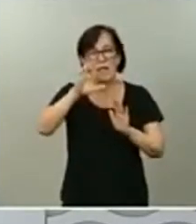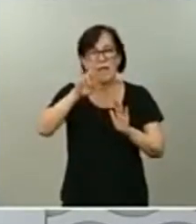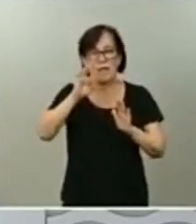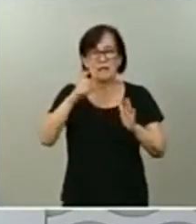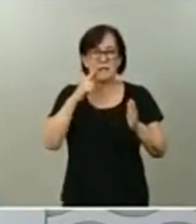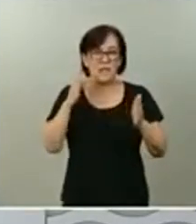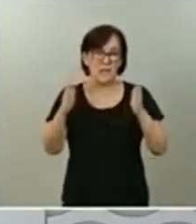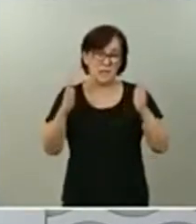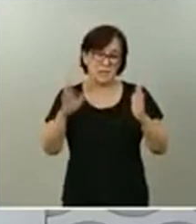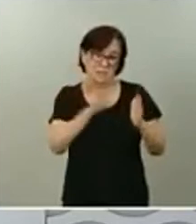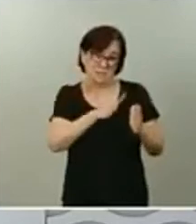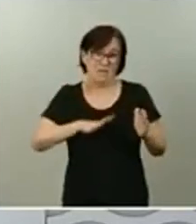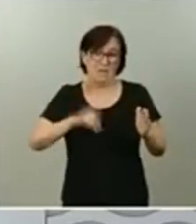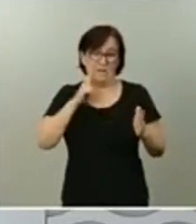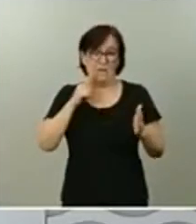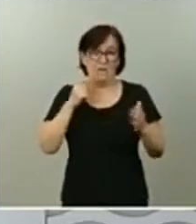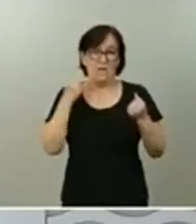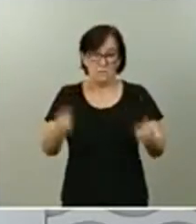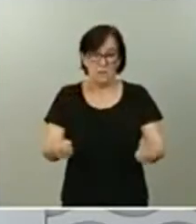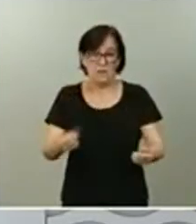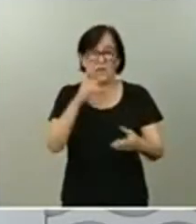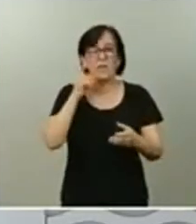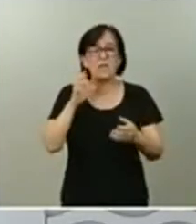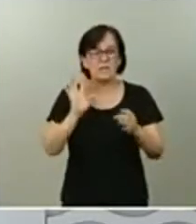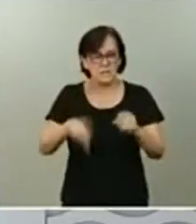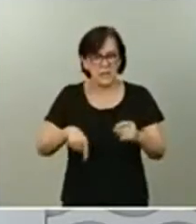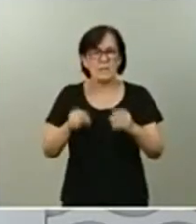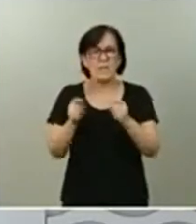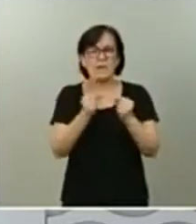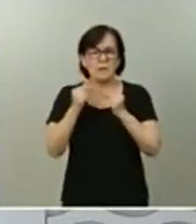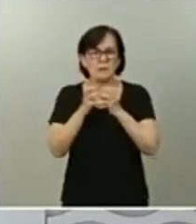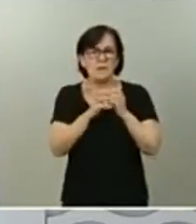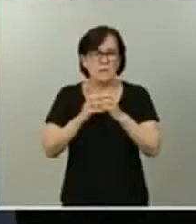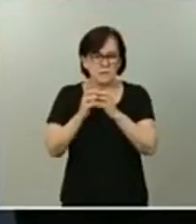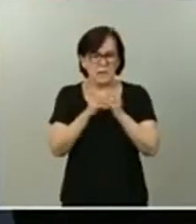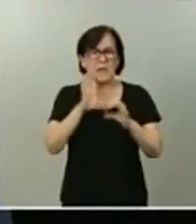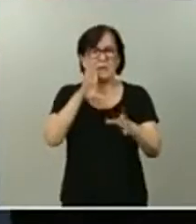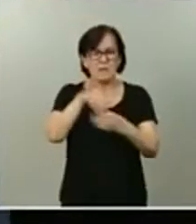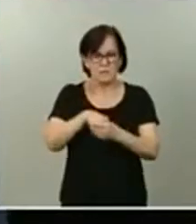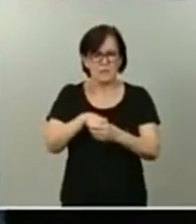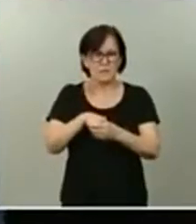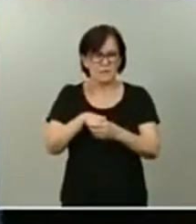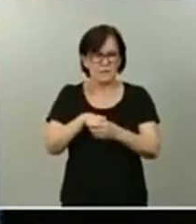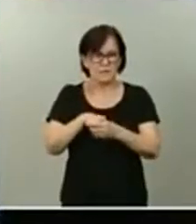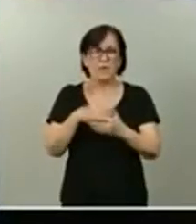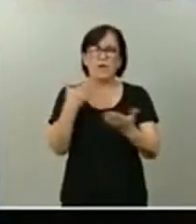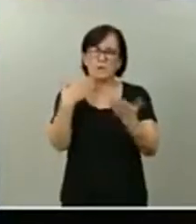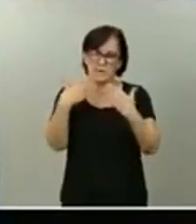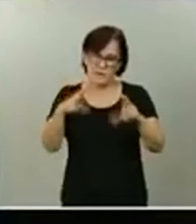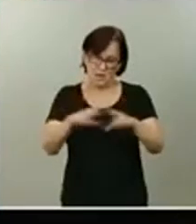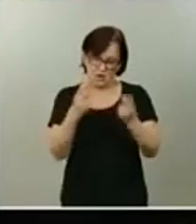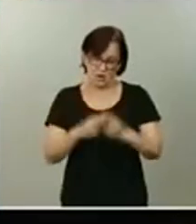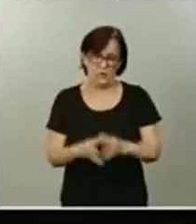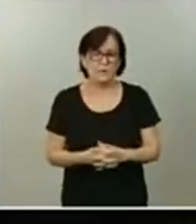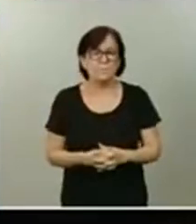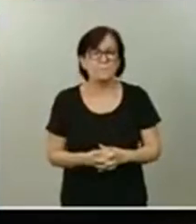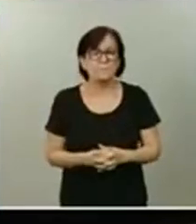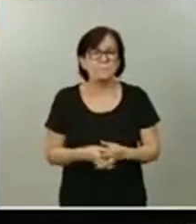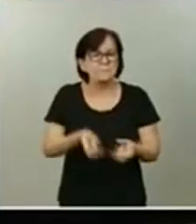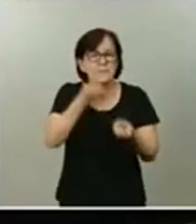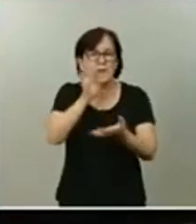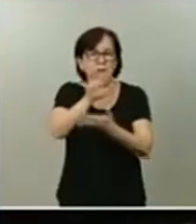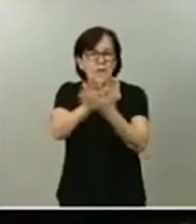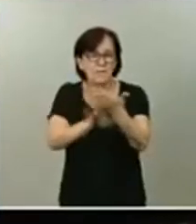también discutida y debatida dentro del mismo seno del diálogo social. El informe, por último,